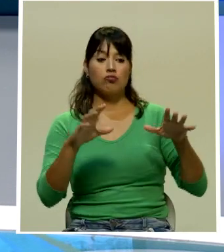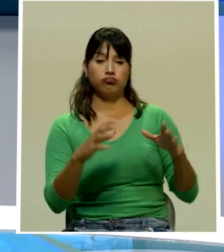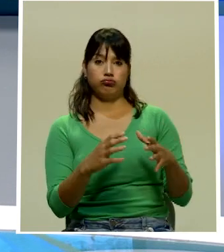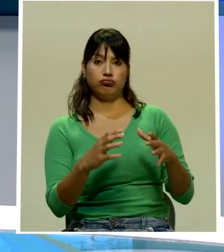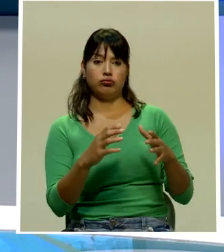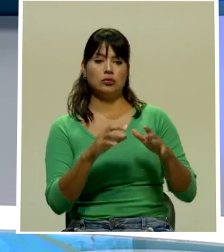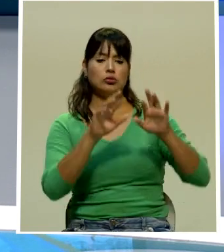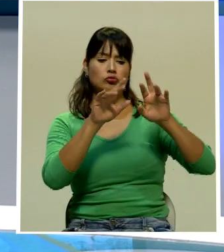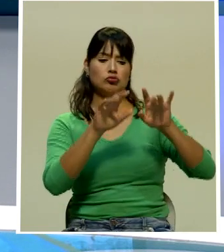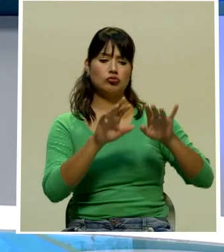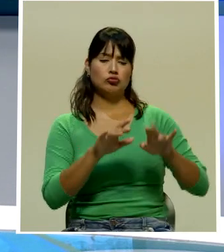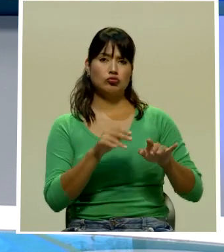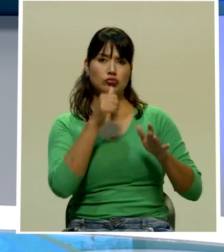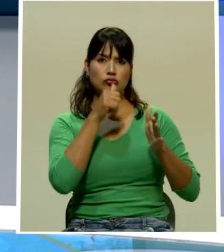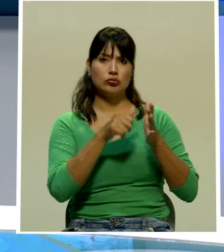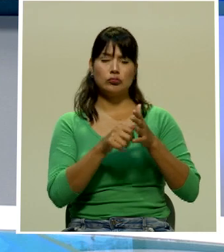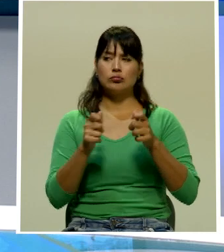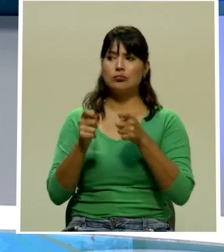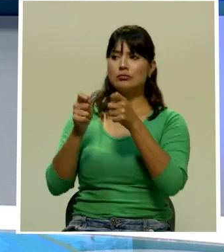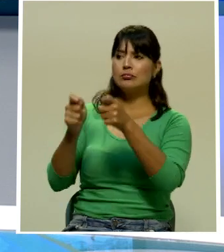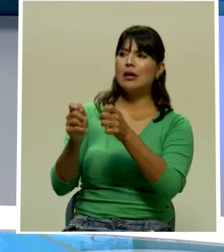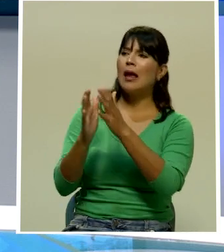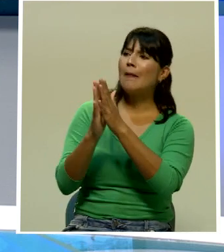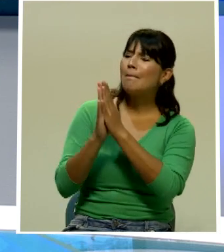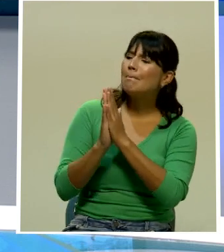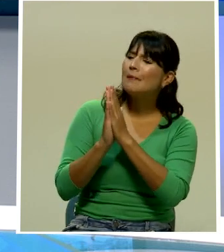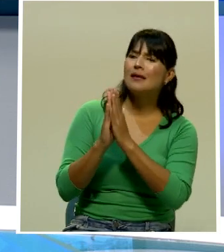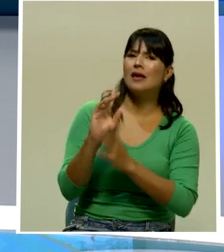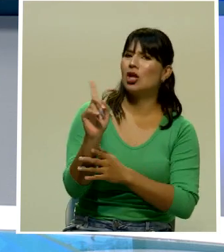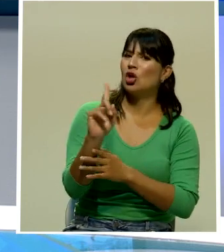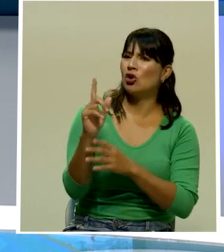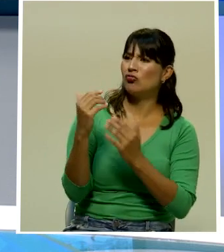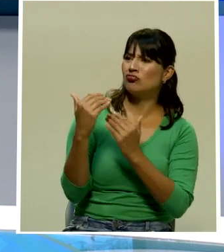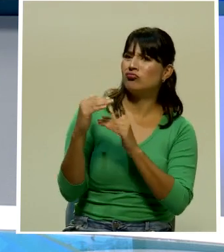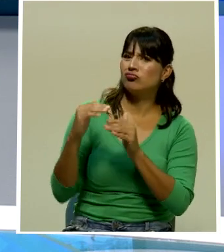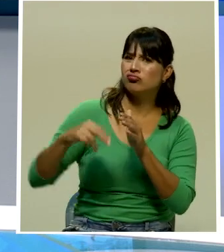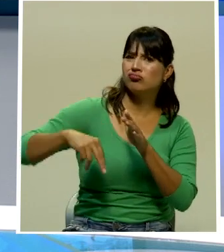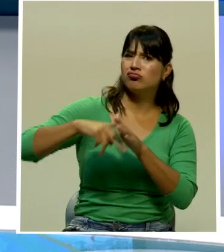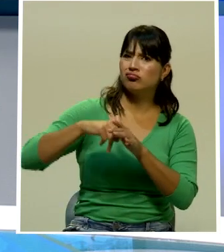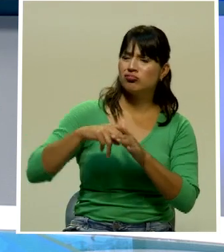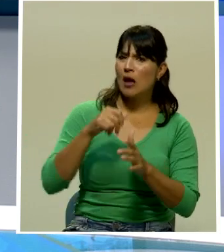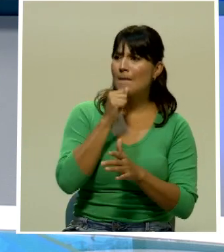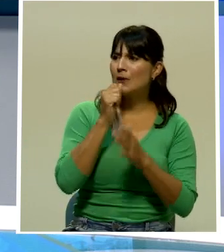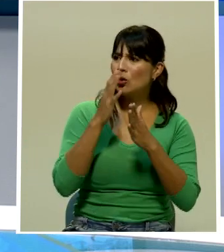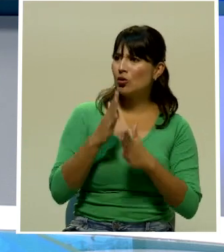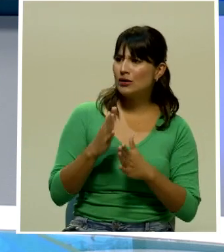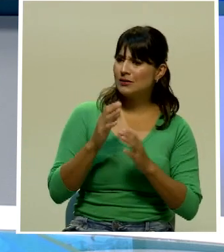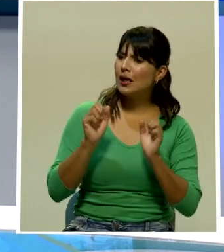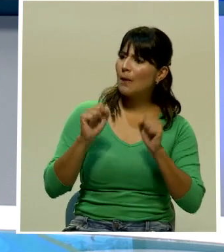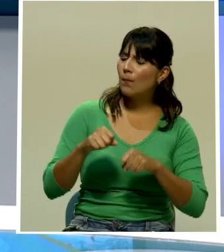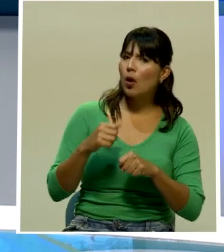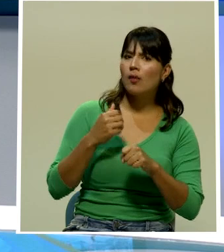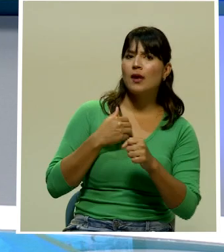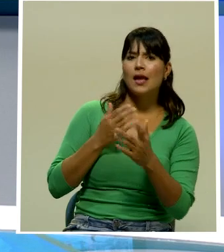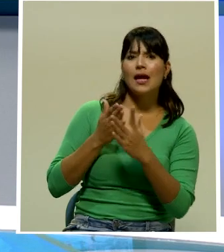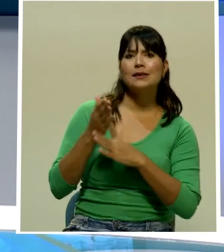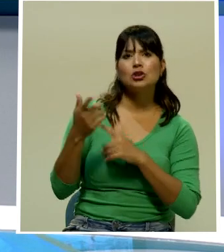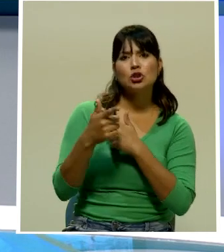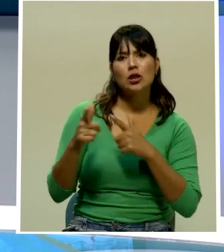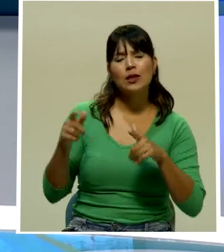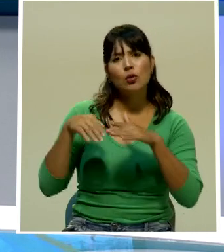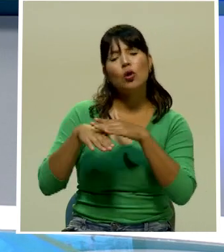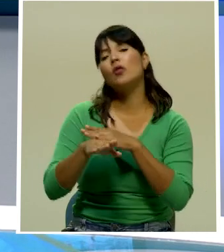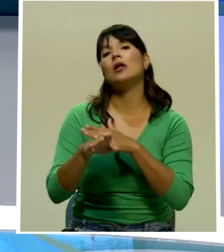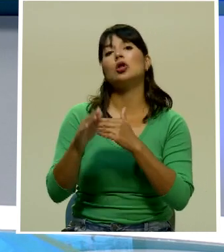las restricciones que le impiden a la prensa desarrollar con libertad su cobertura dentro del edificio